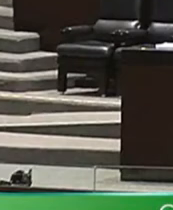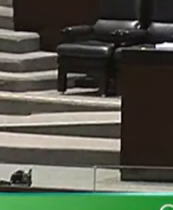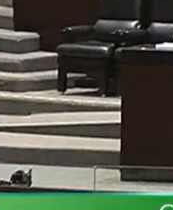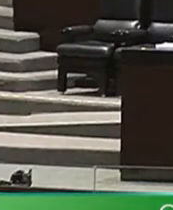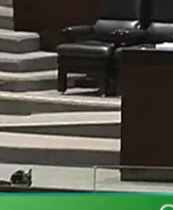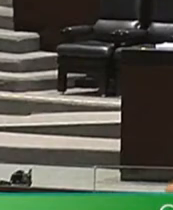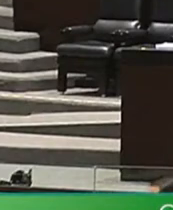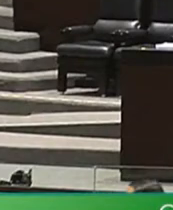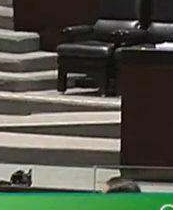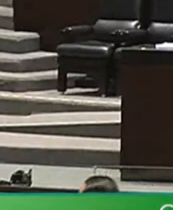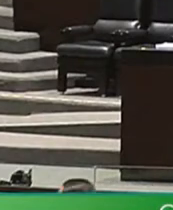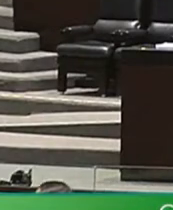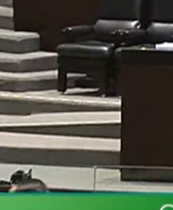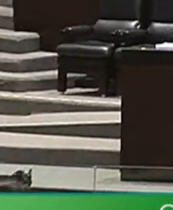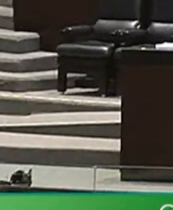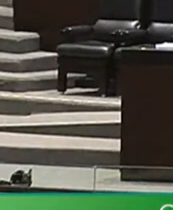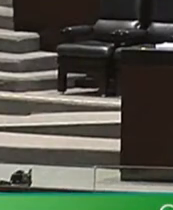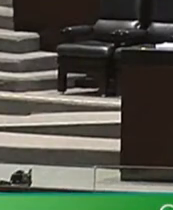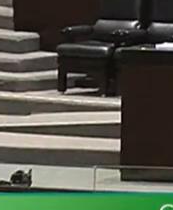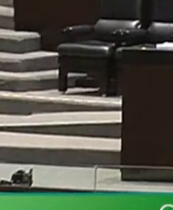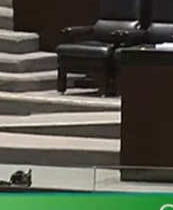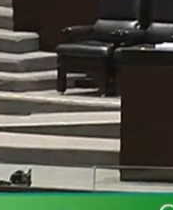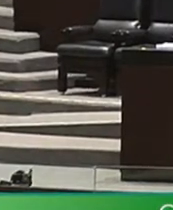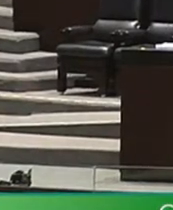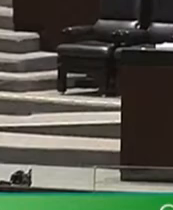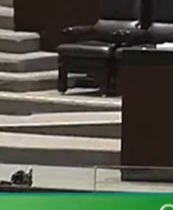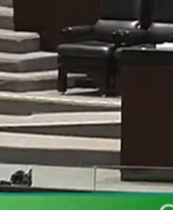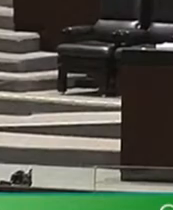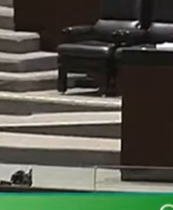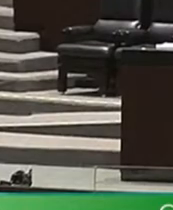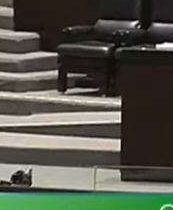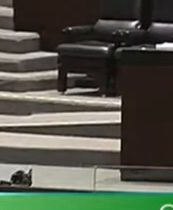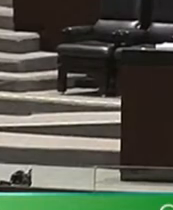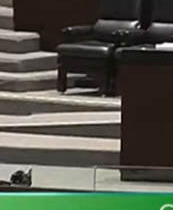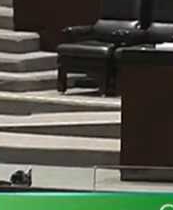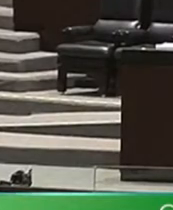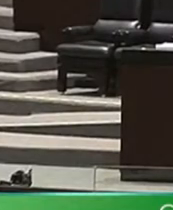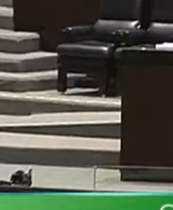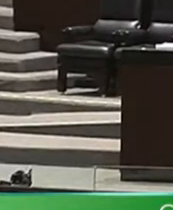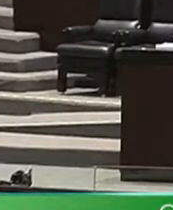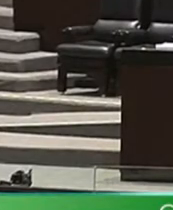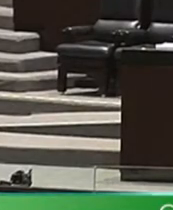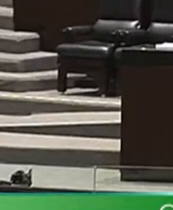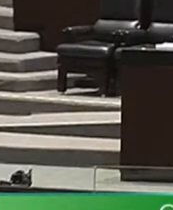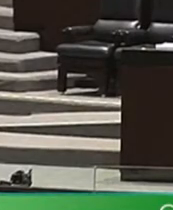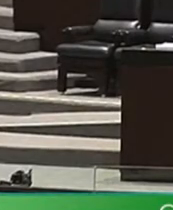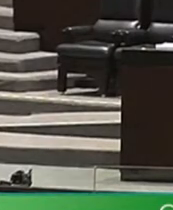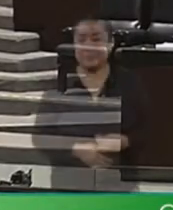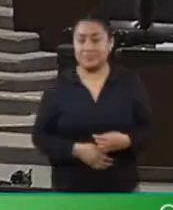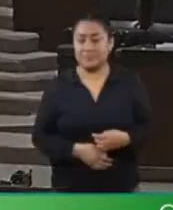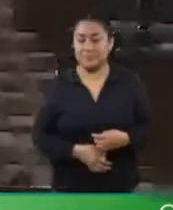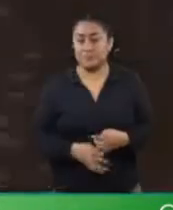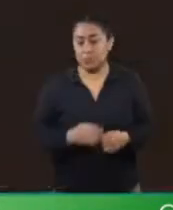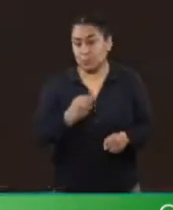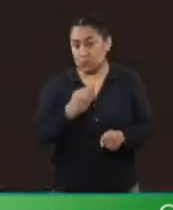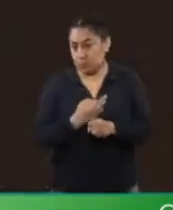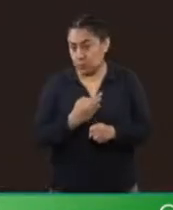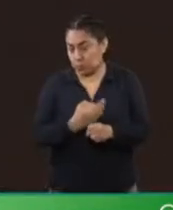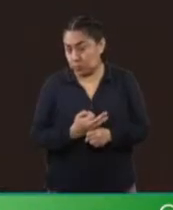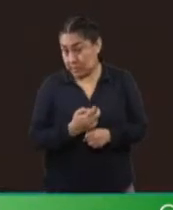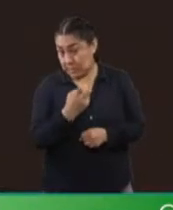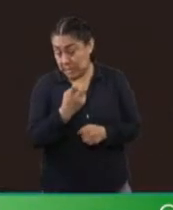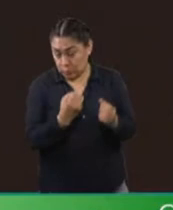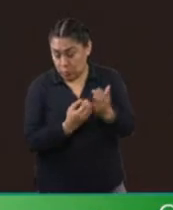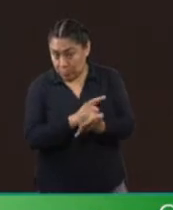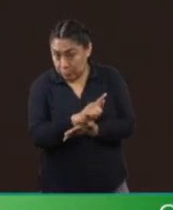Con su permiso, señora presidenta. Esta reforma constitucional es un paso crucial para